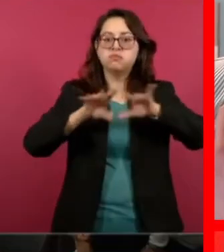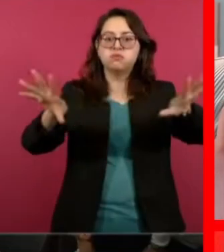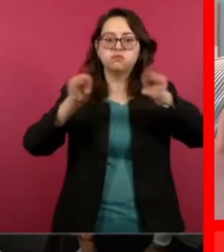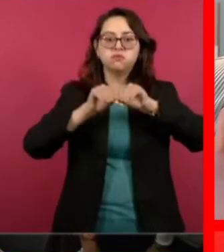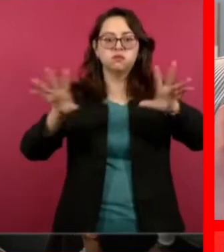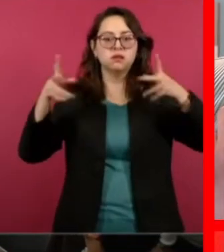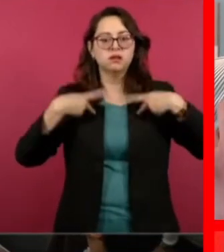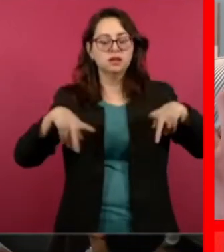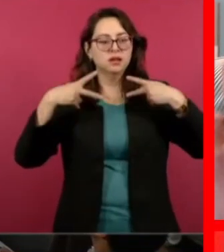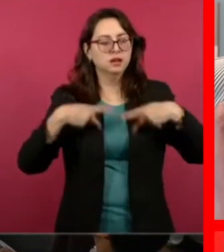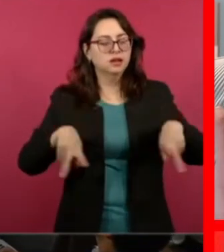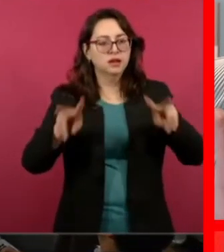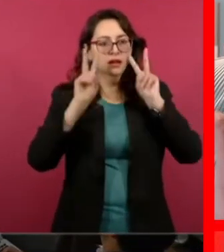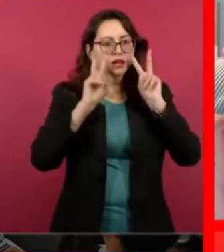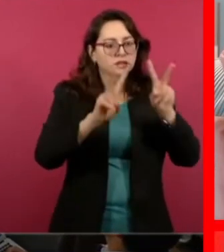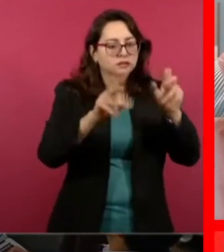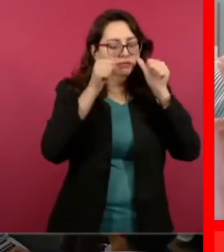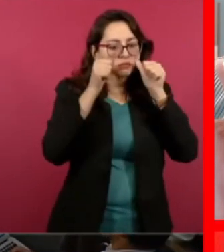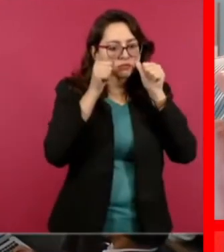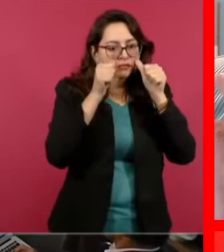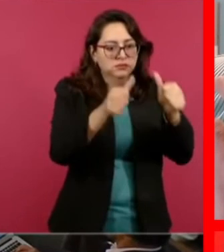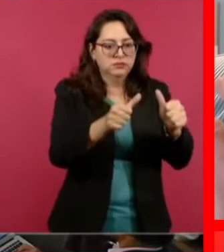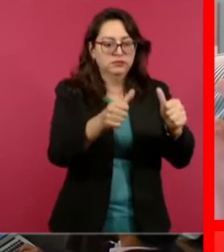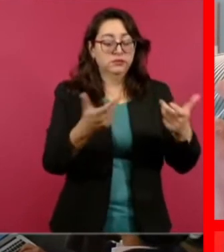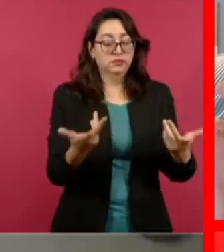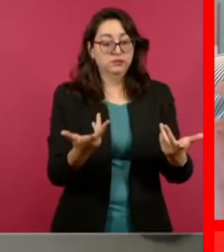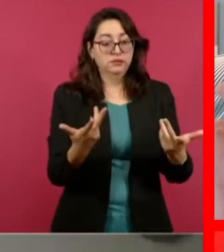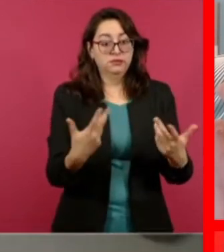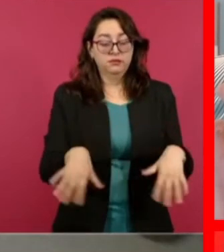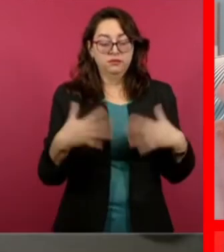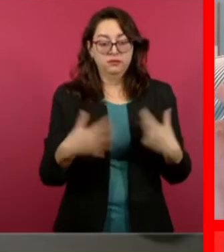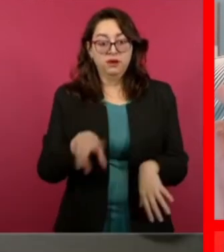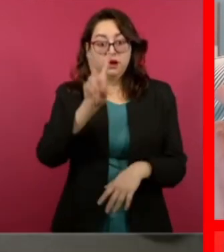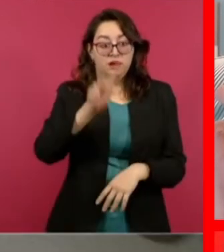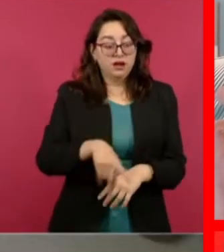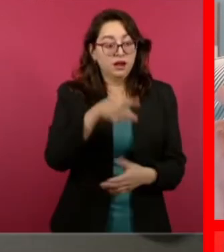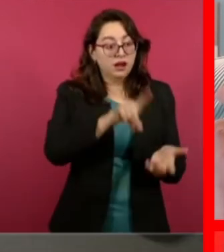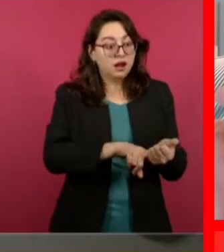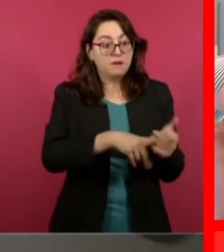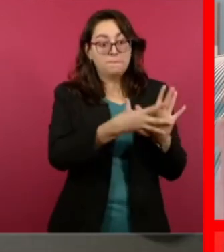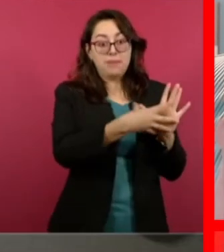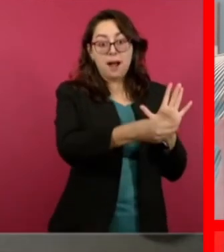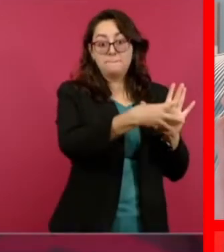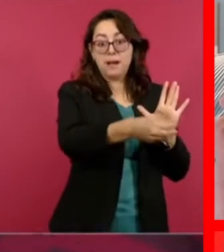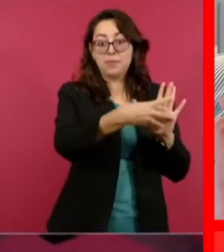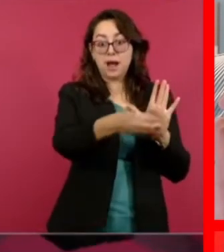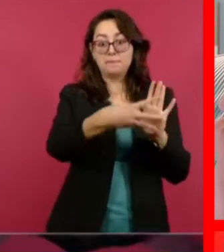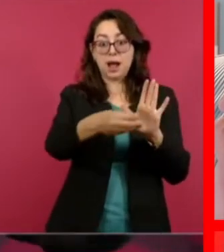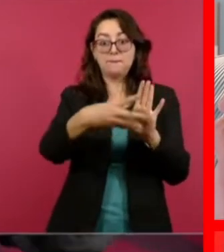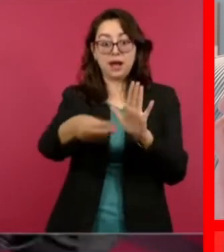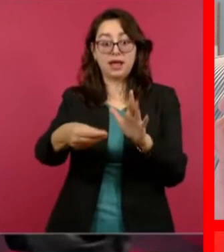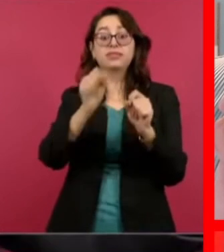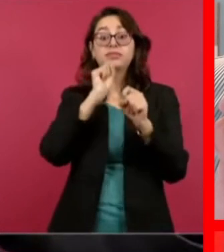porque es toda una red, no sólo de bots,